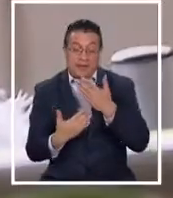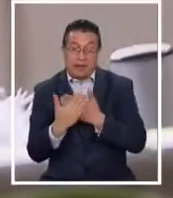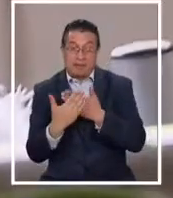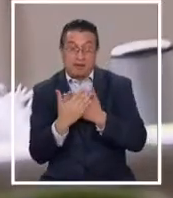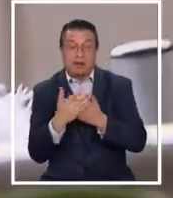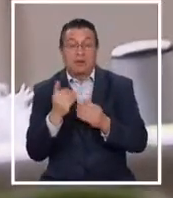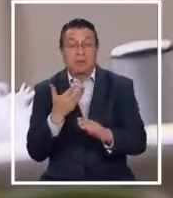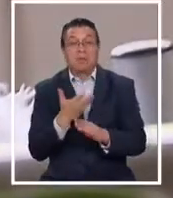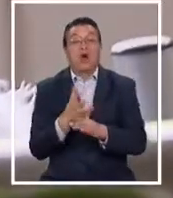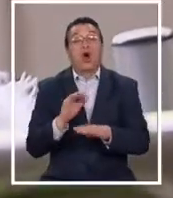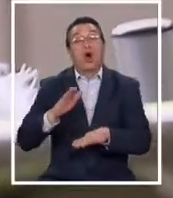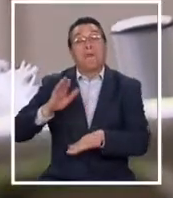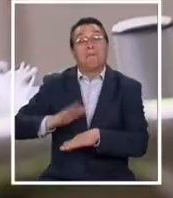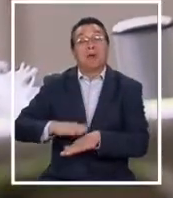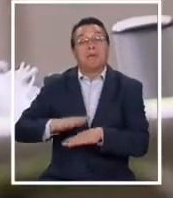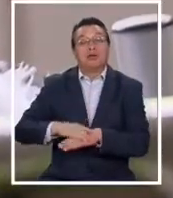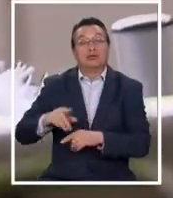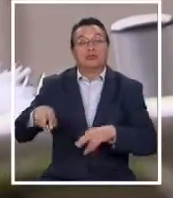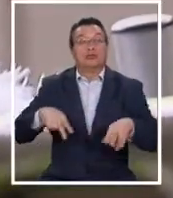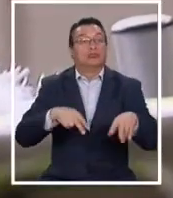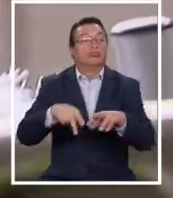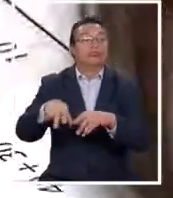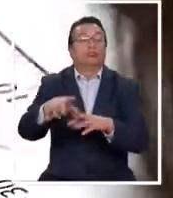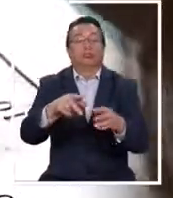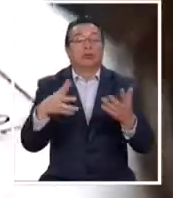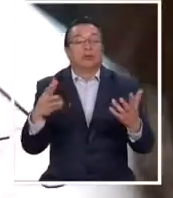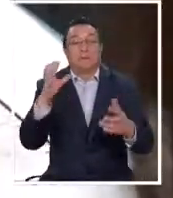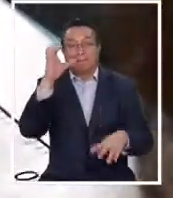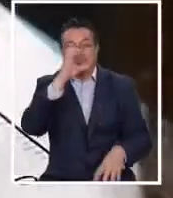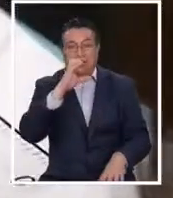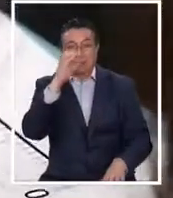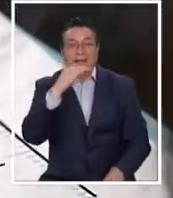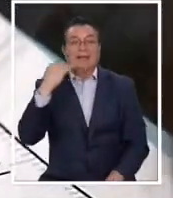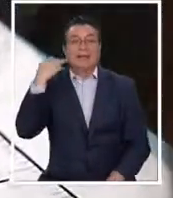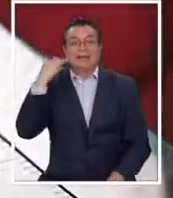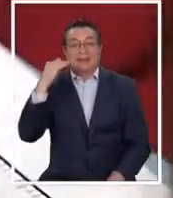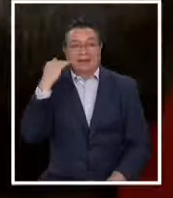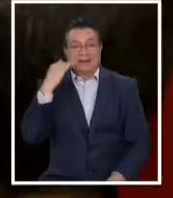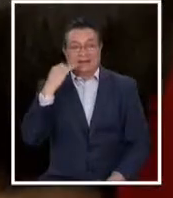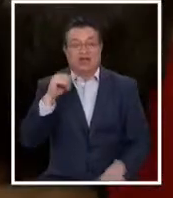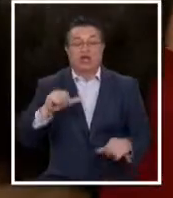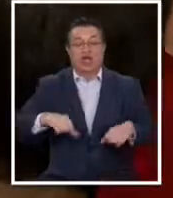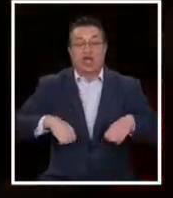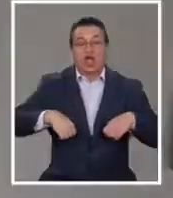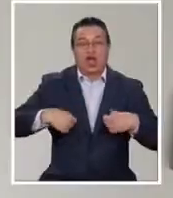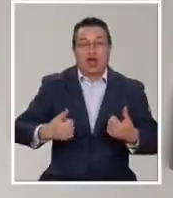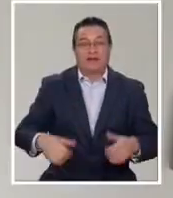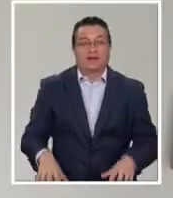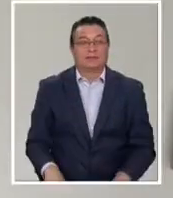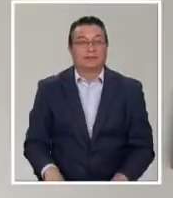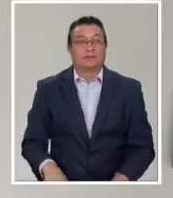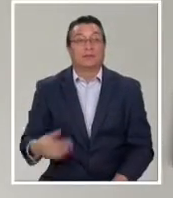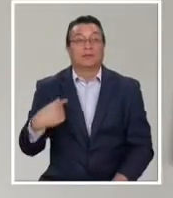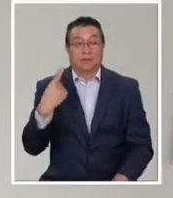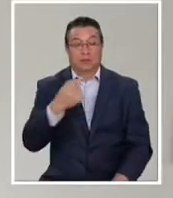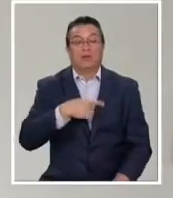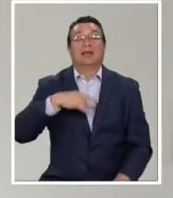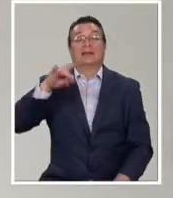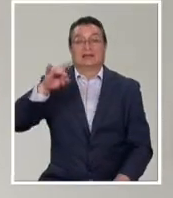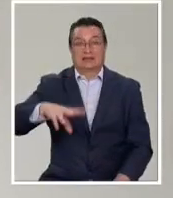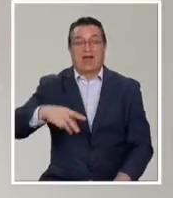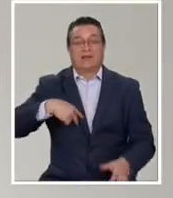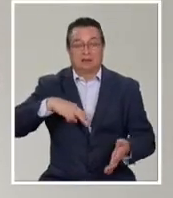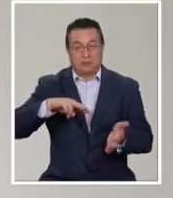o solicitar permisos de desplazamiento general para pasear con niños, niñas y adolescentes. Estamos conscientes de las